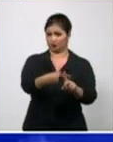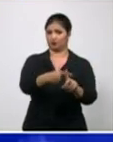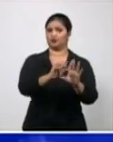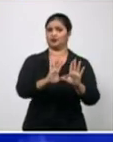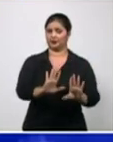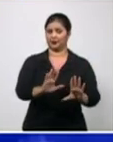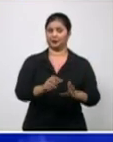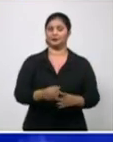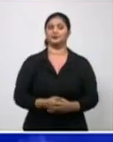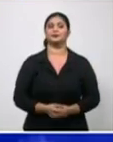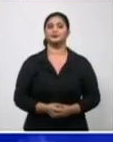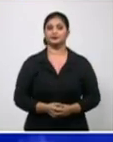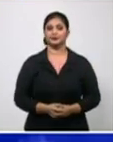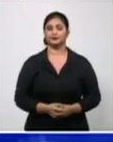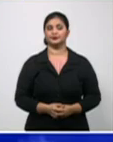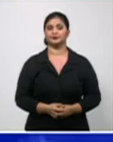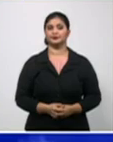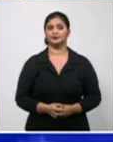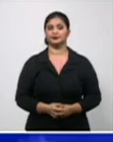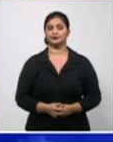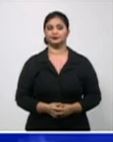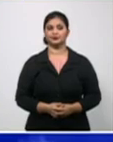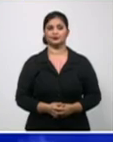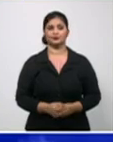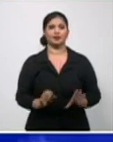Finalmente los municipios con mayor